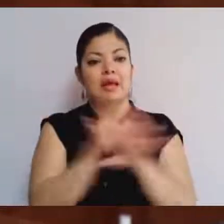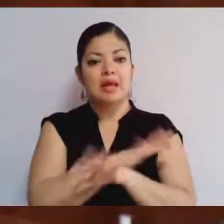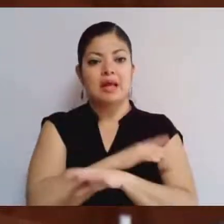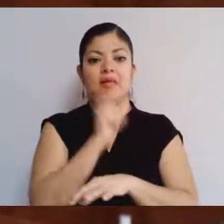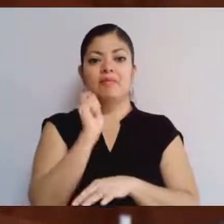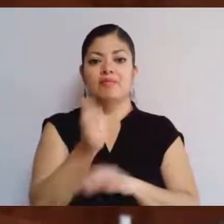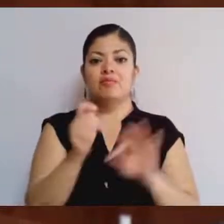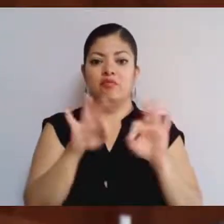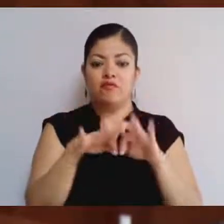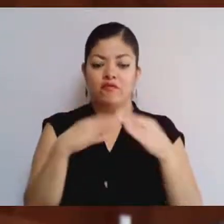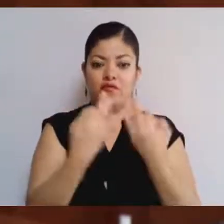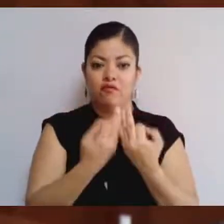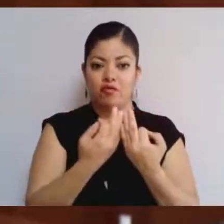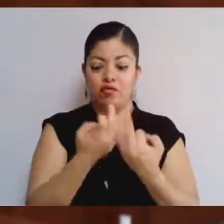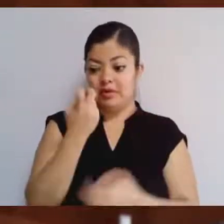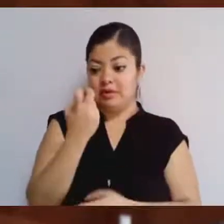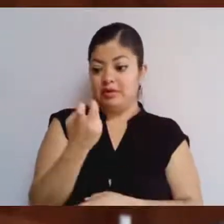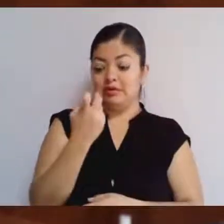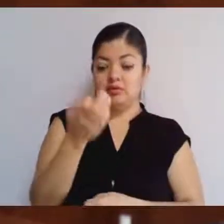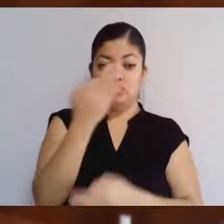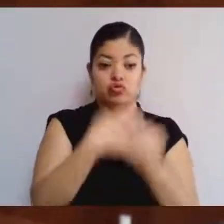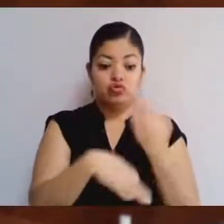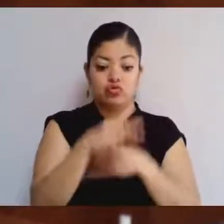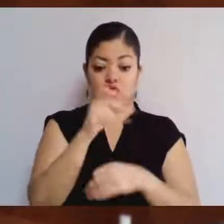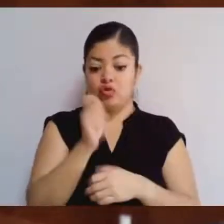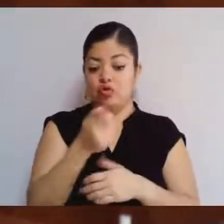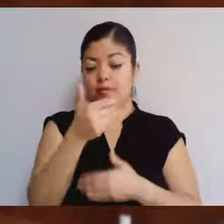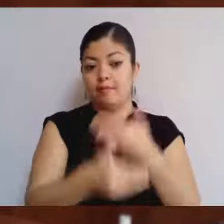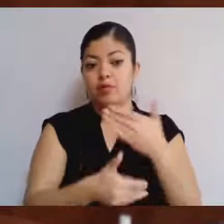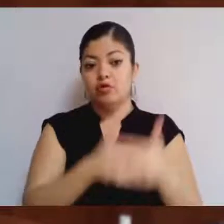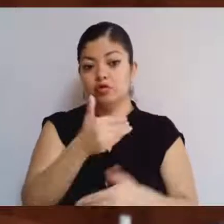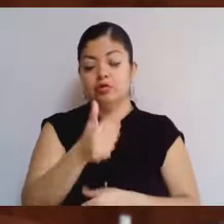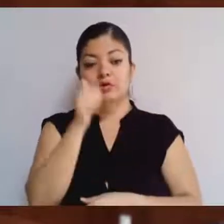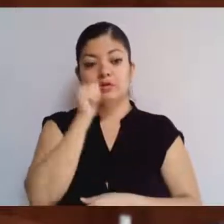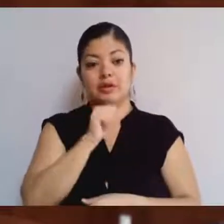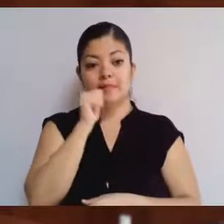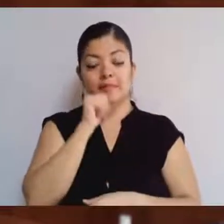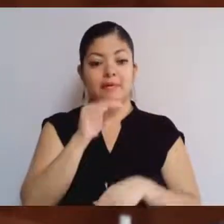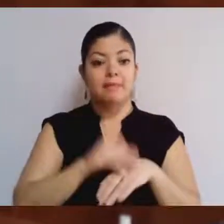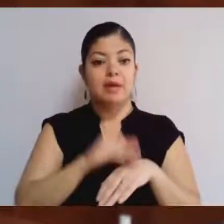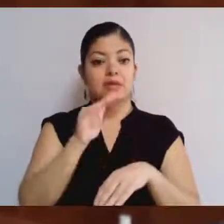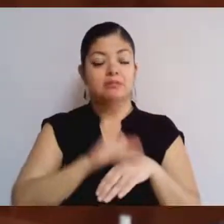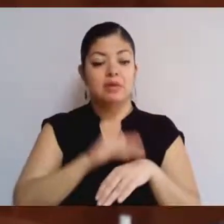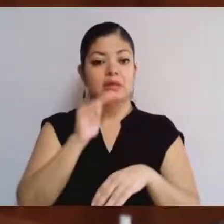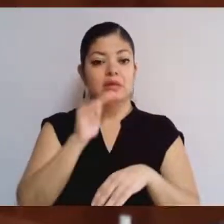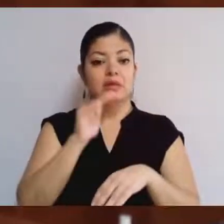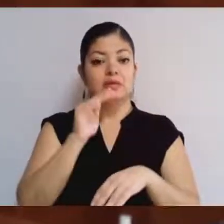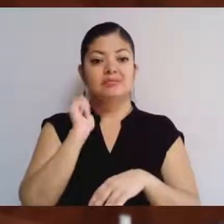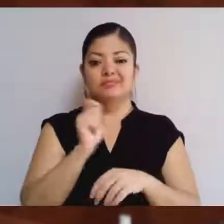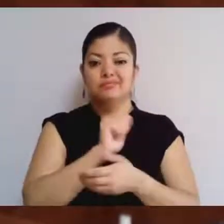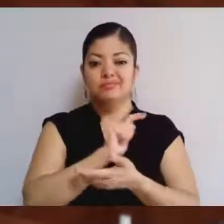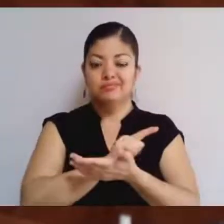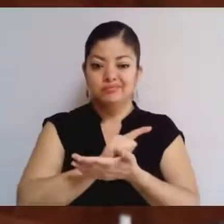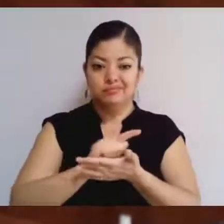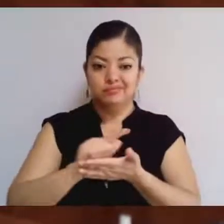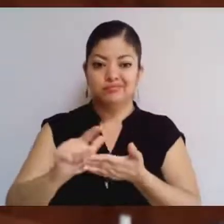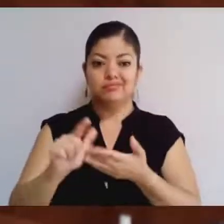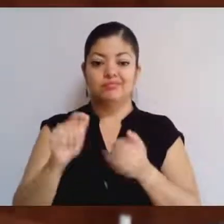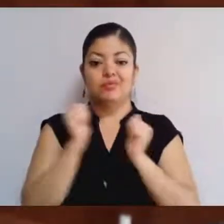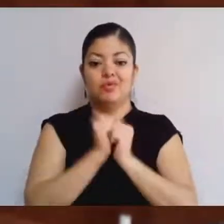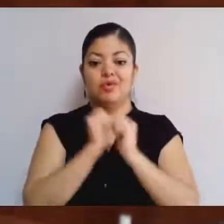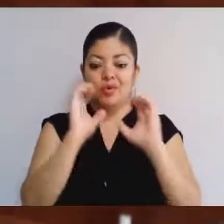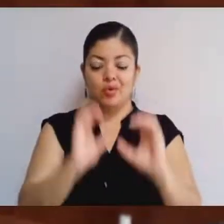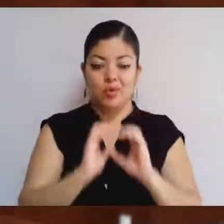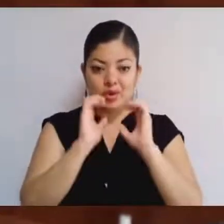en su comportamiento, de tal suerte que todos sus procesos sean cada vez más amigables con el